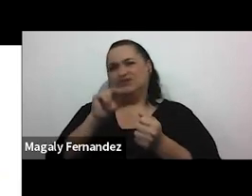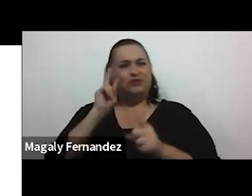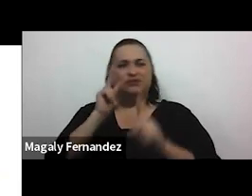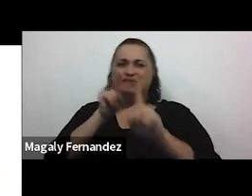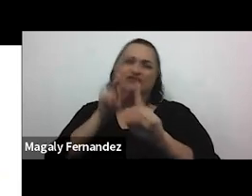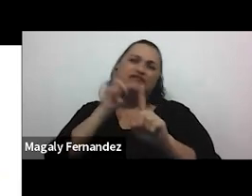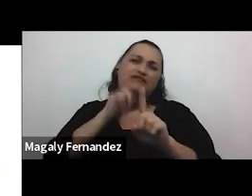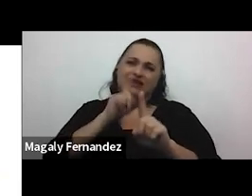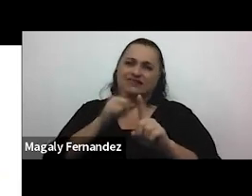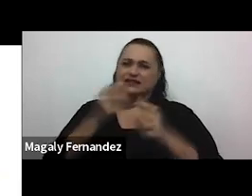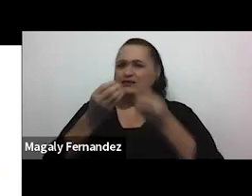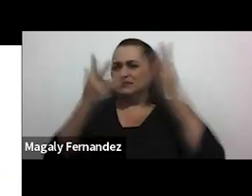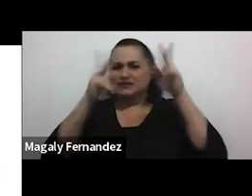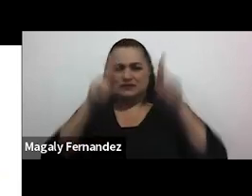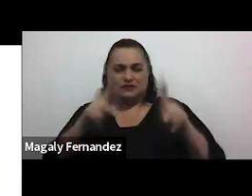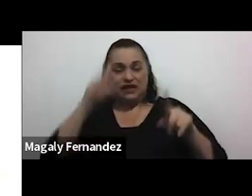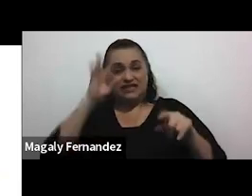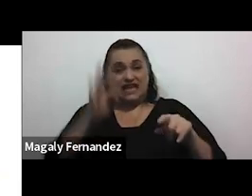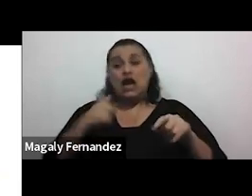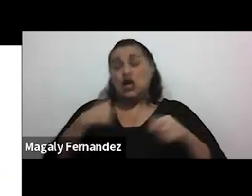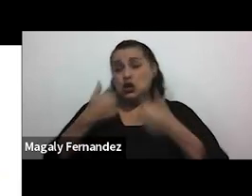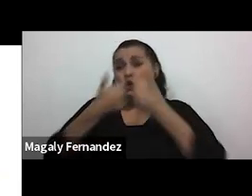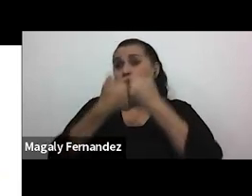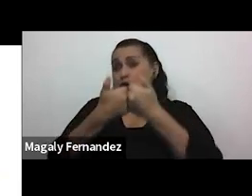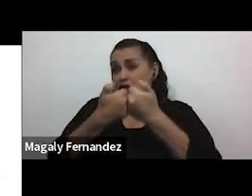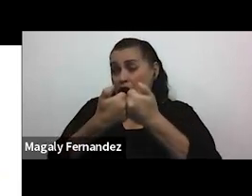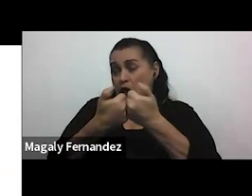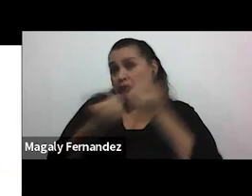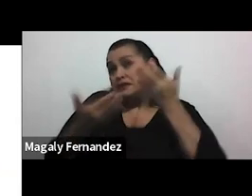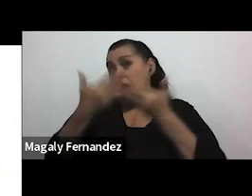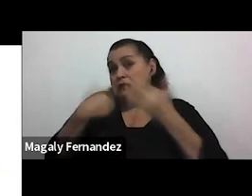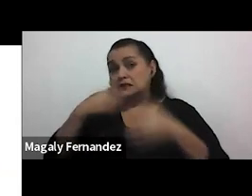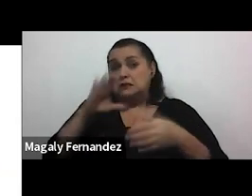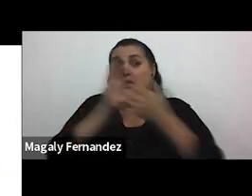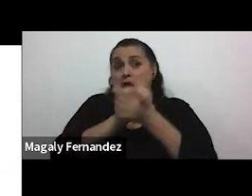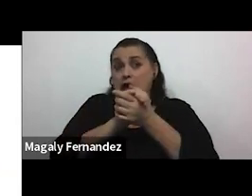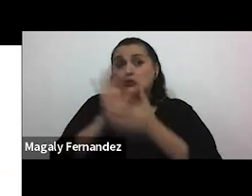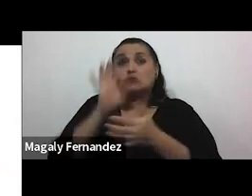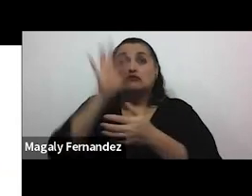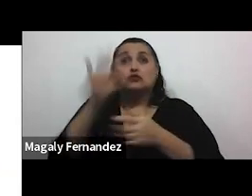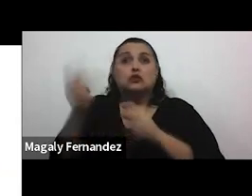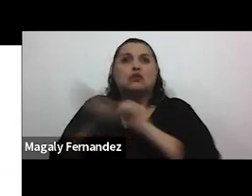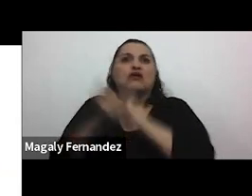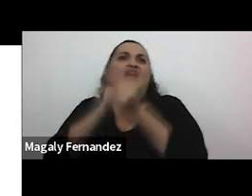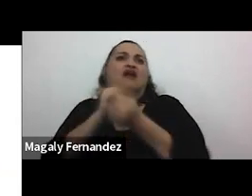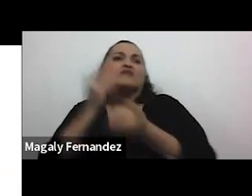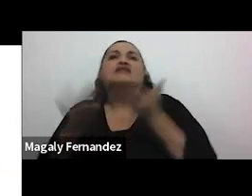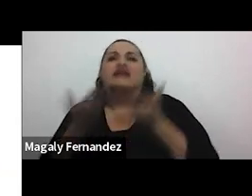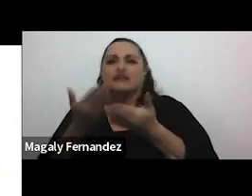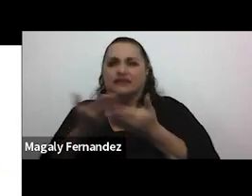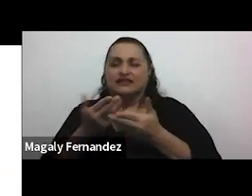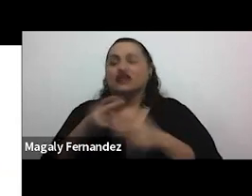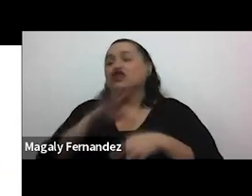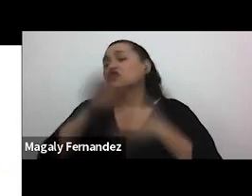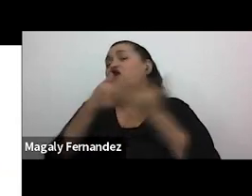consideran que bueno si es así en el noviazgo estoy segura que si nos casamos el va a cambiar todo como un nombre del amor